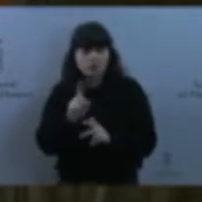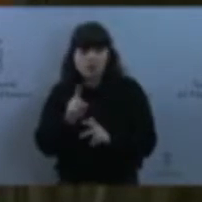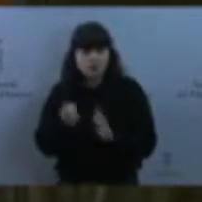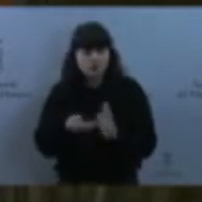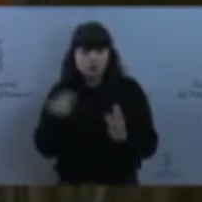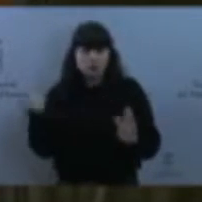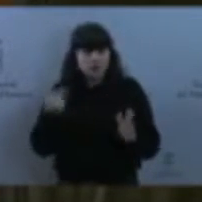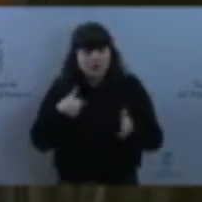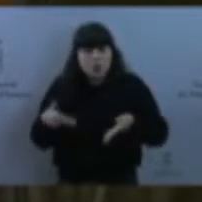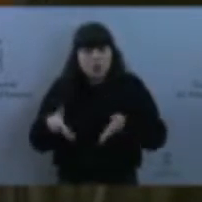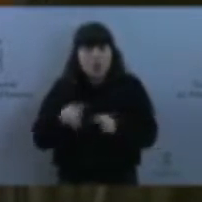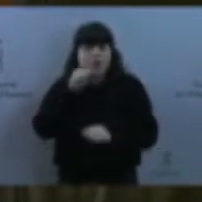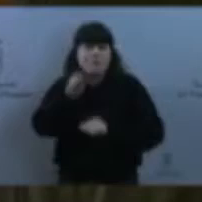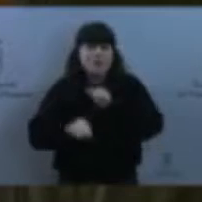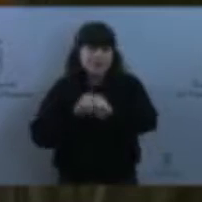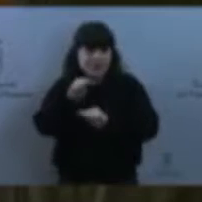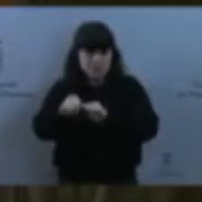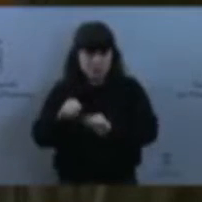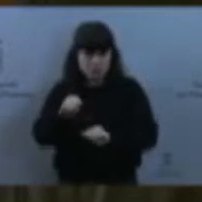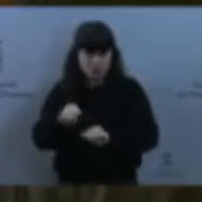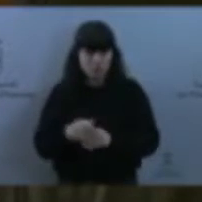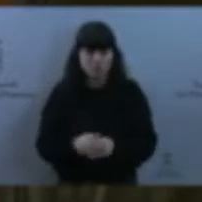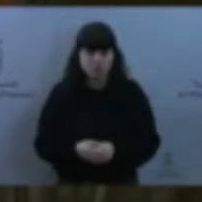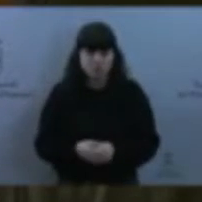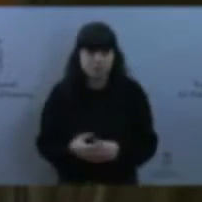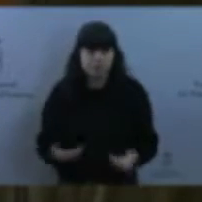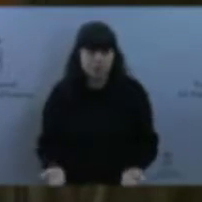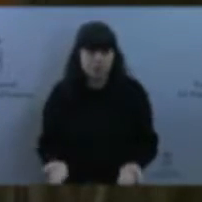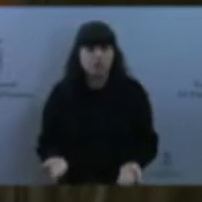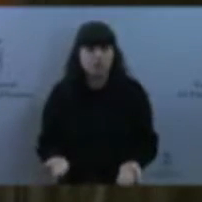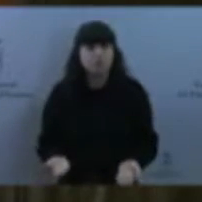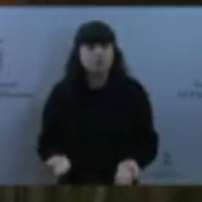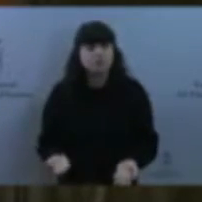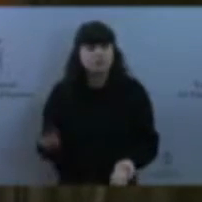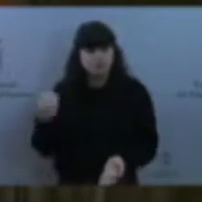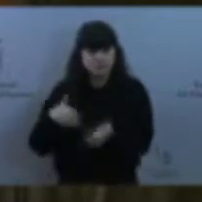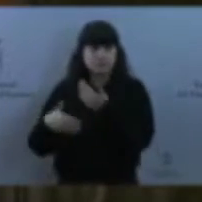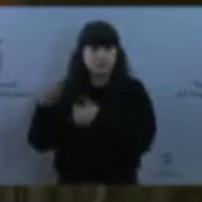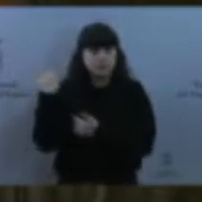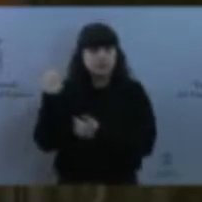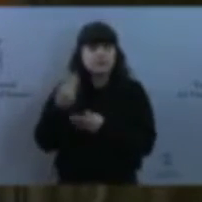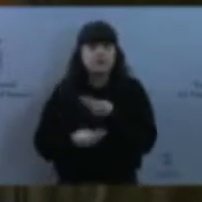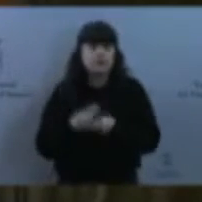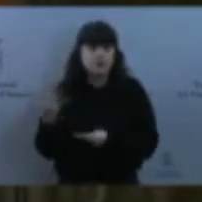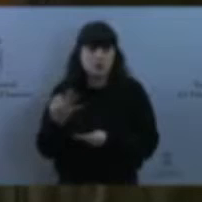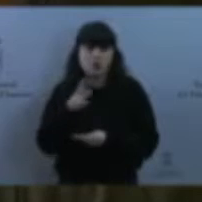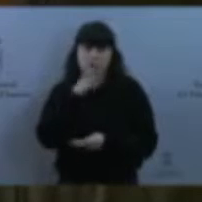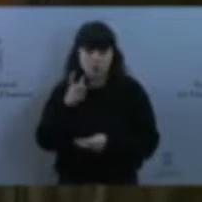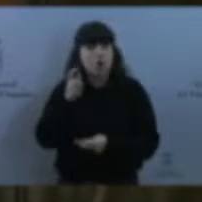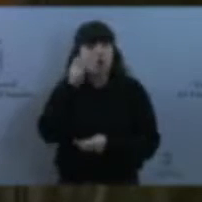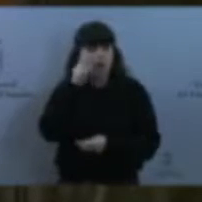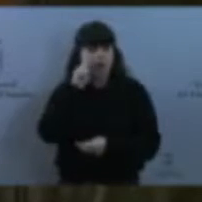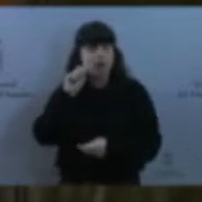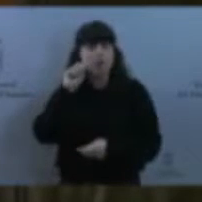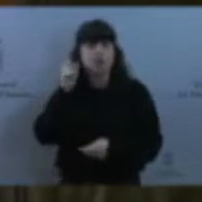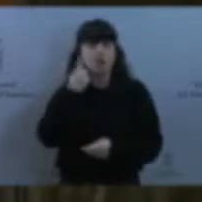Lo que se hizo o lo que se llevó a cabo detectado por la inspección o denunciado por una asociación que usted menciona es